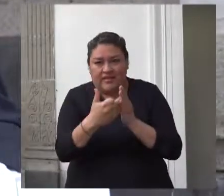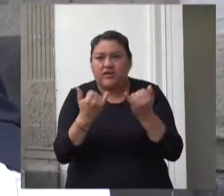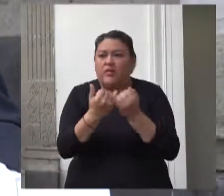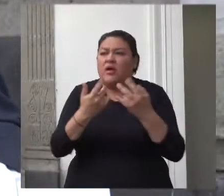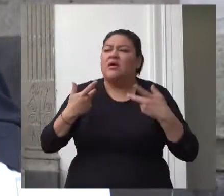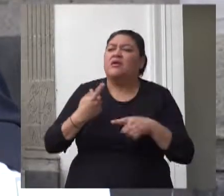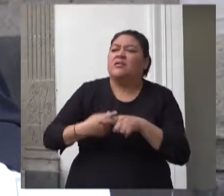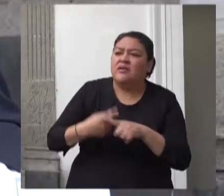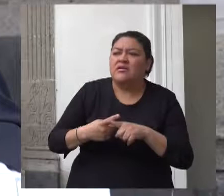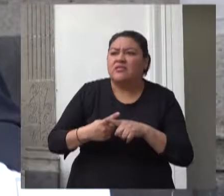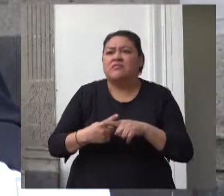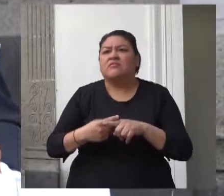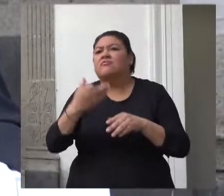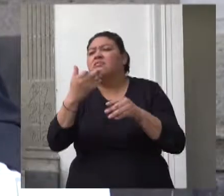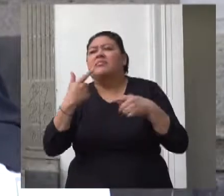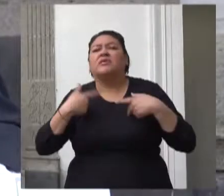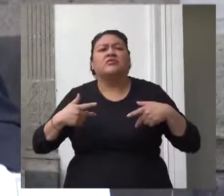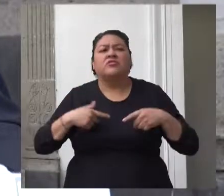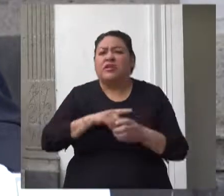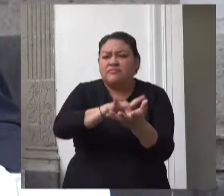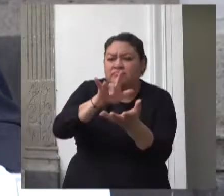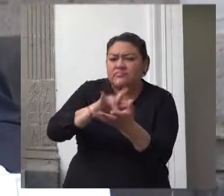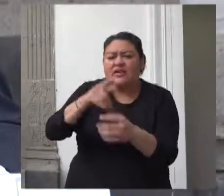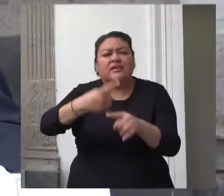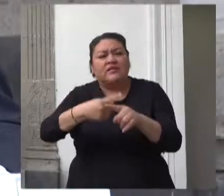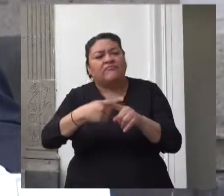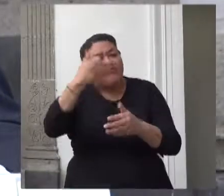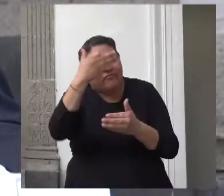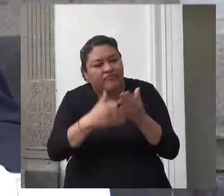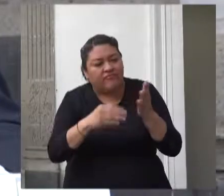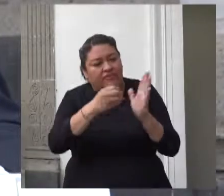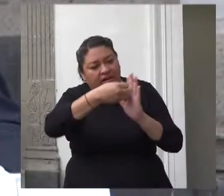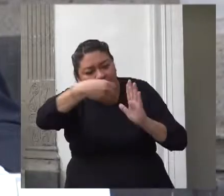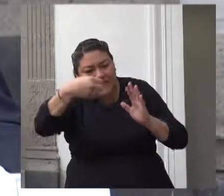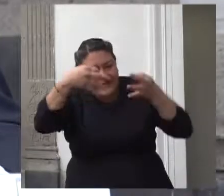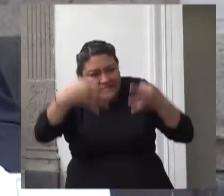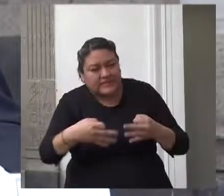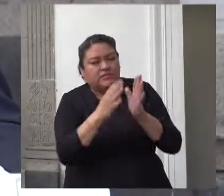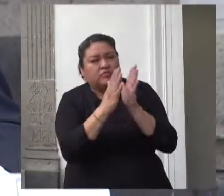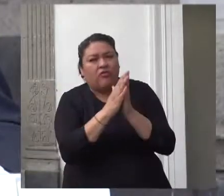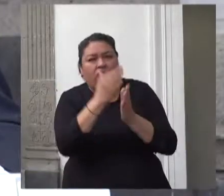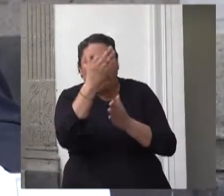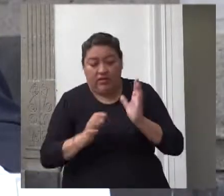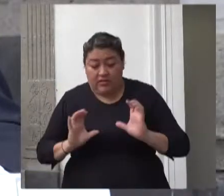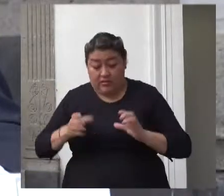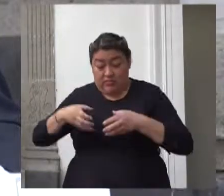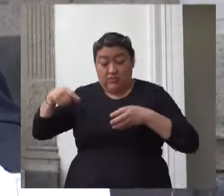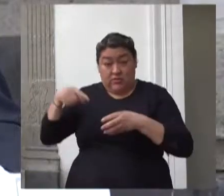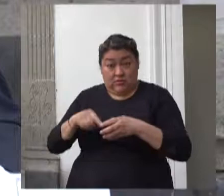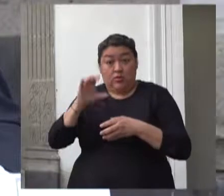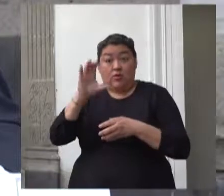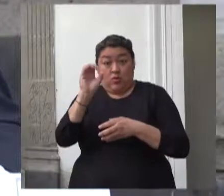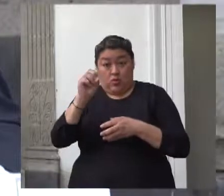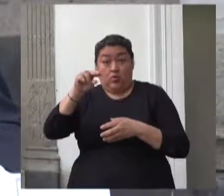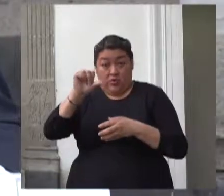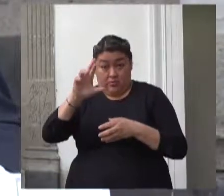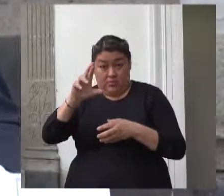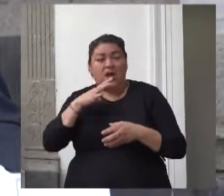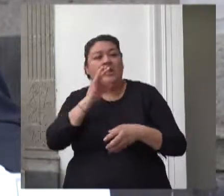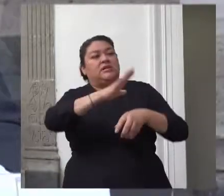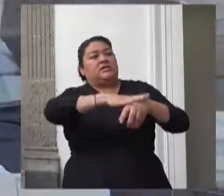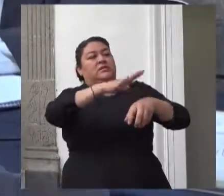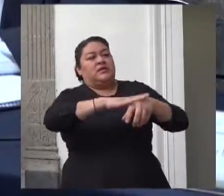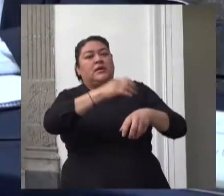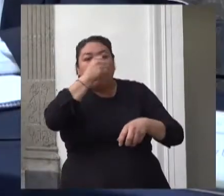con reglas claras y transparentes así mismo Conamer recomendó a la Secretaría de Bienestar